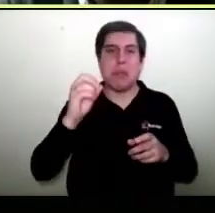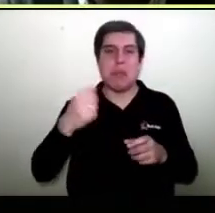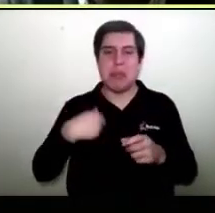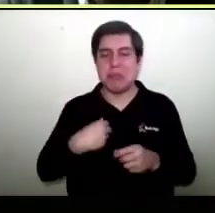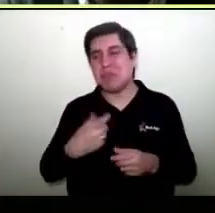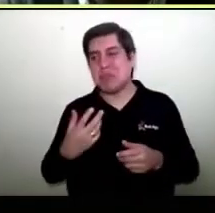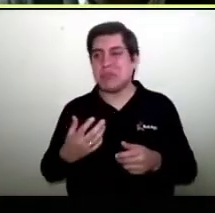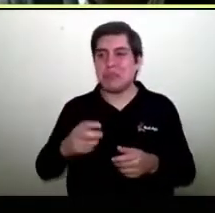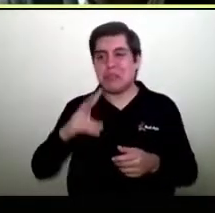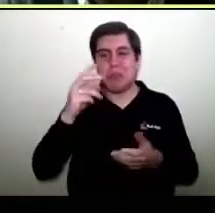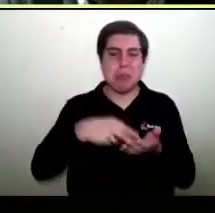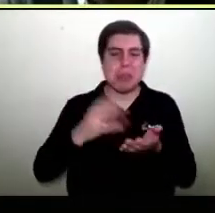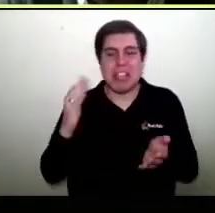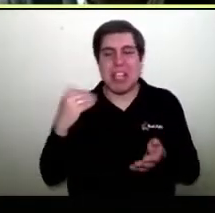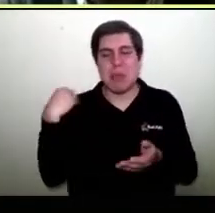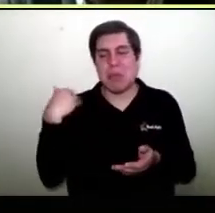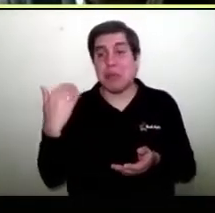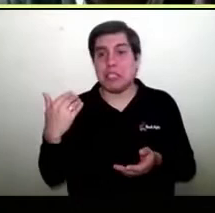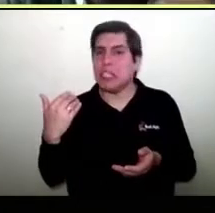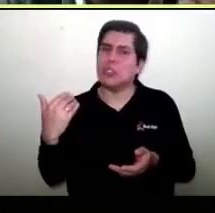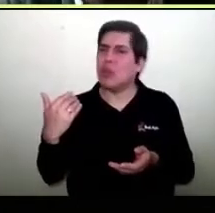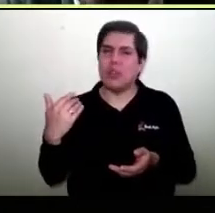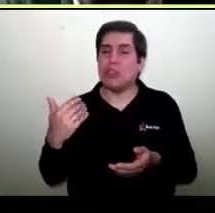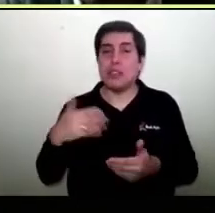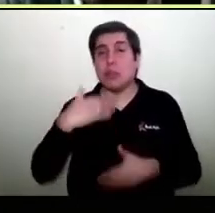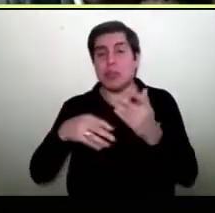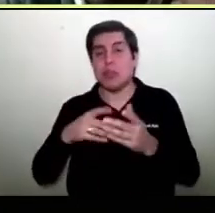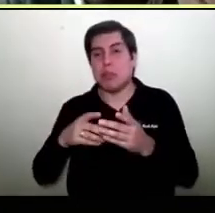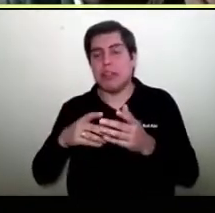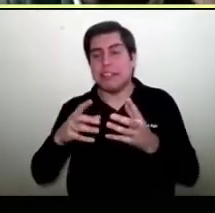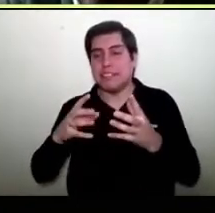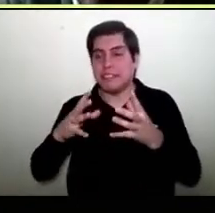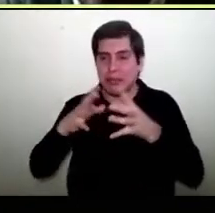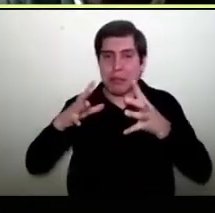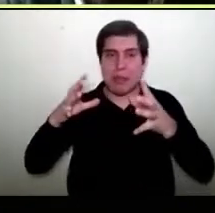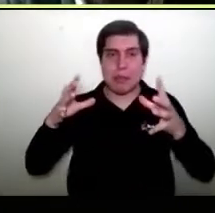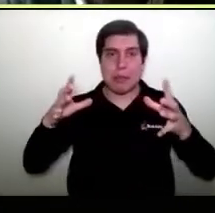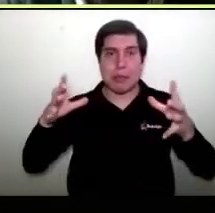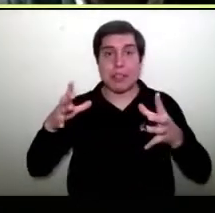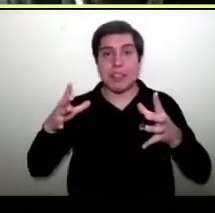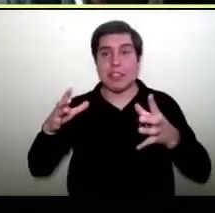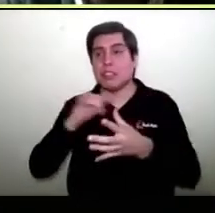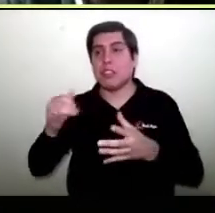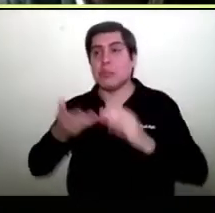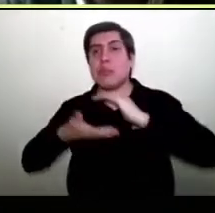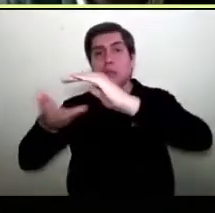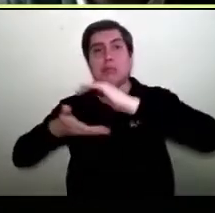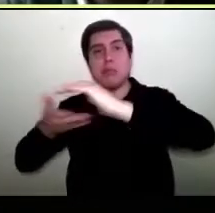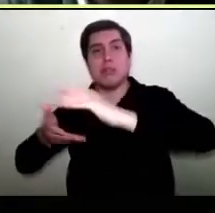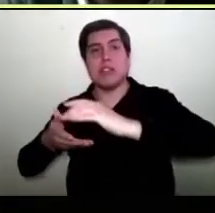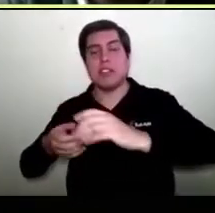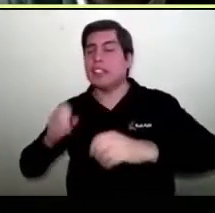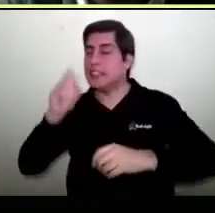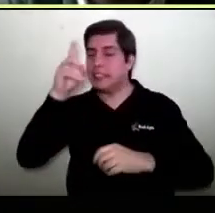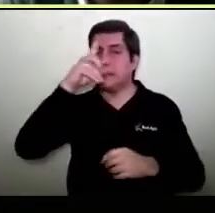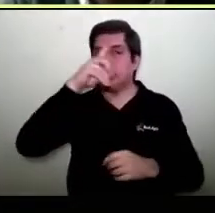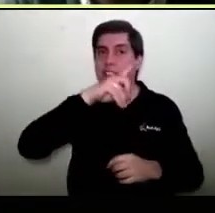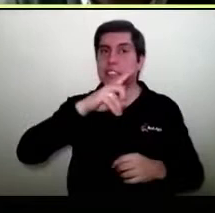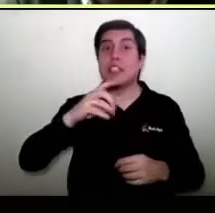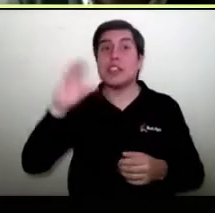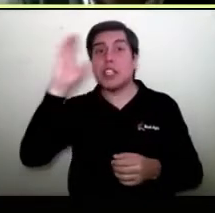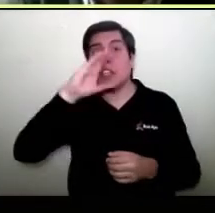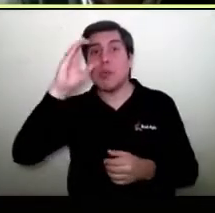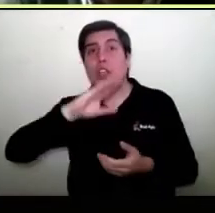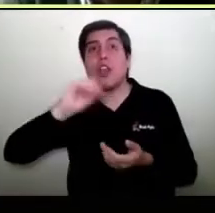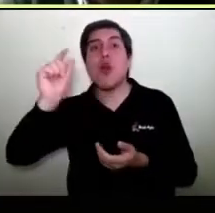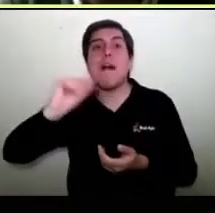Entonces, en el fondo, muchas veces eso te va a impedir hacer un buen despacho, una buena terminación de tu producto. Entonces, traten de buscar los que se